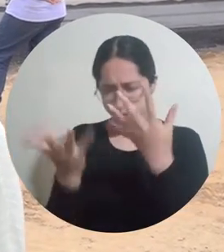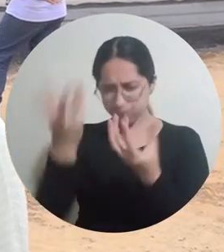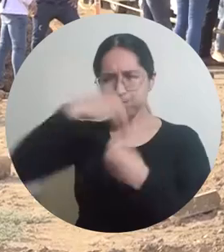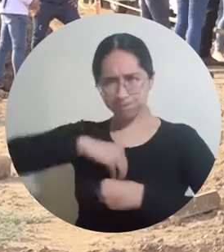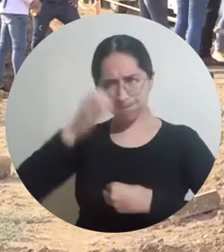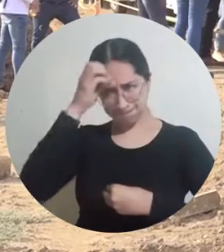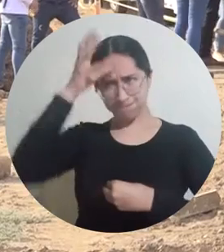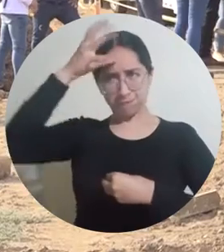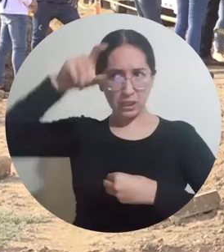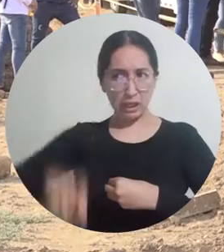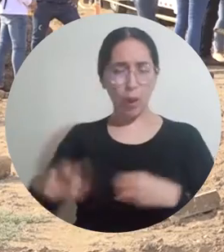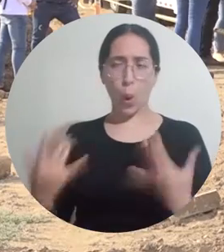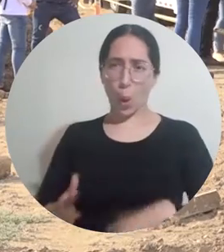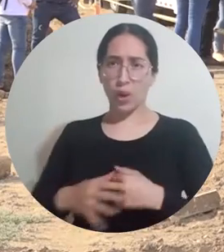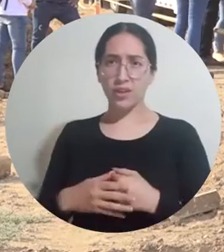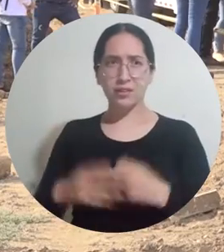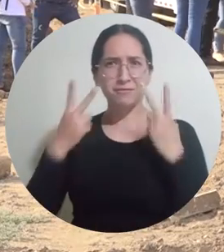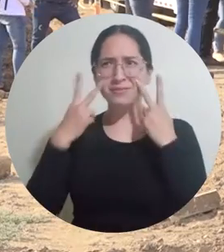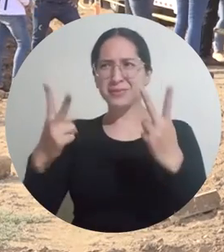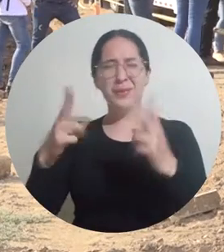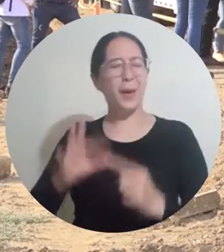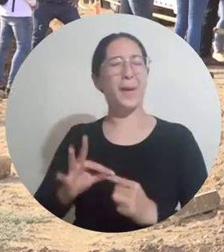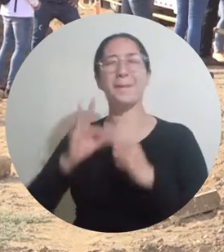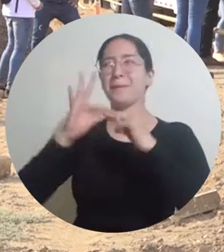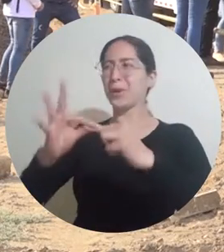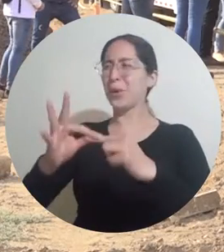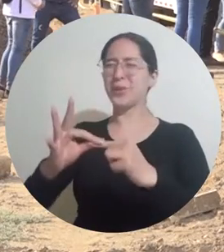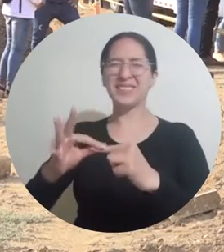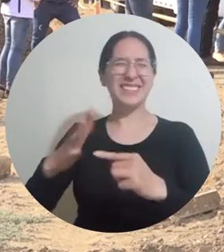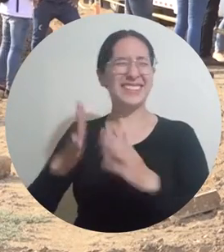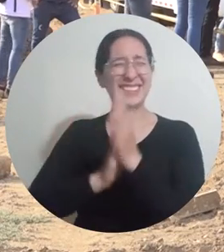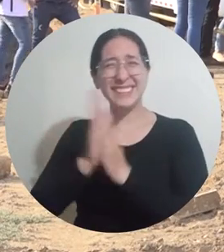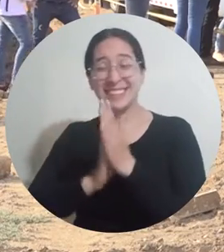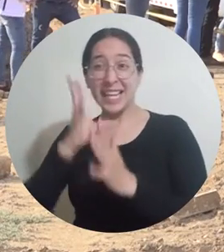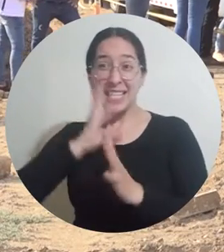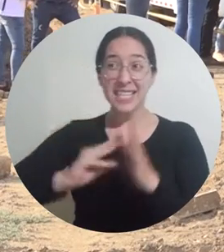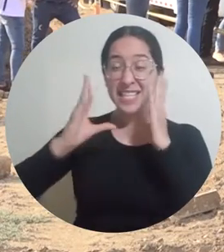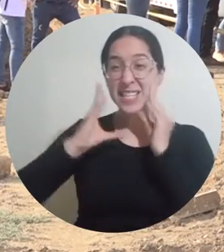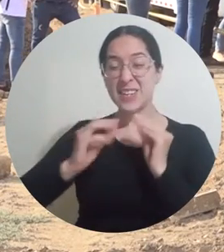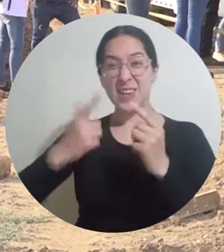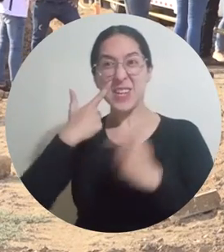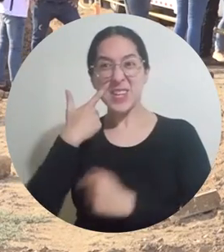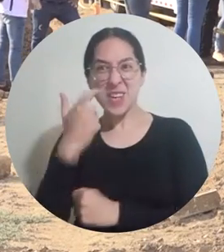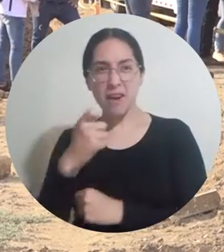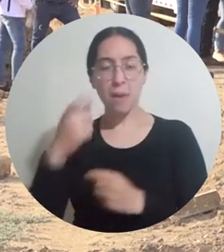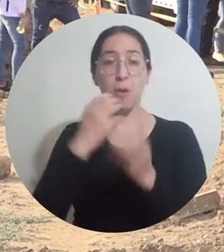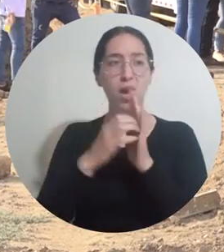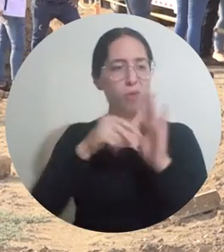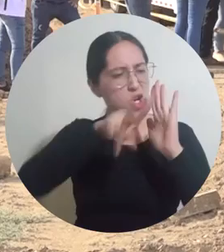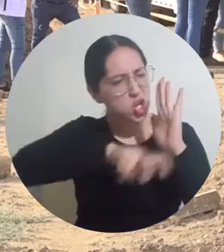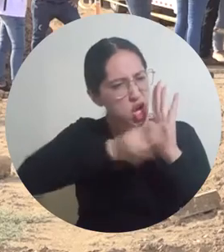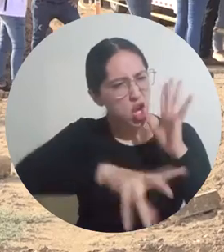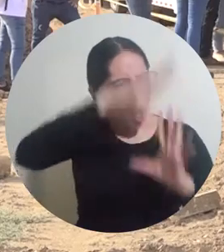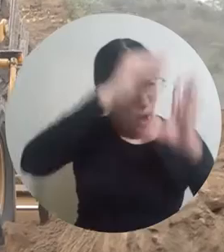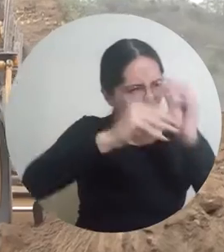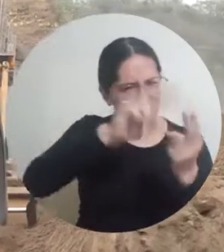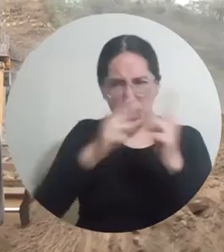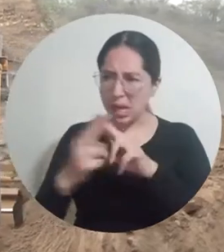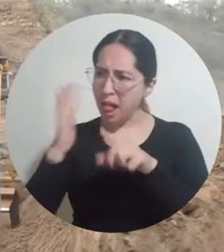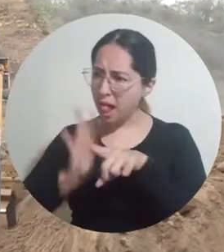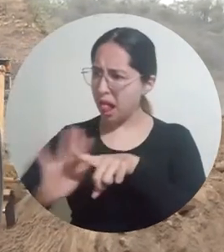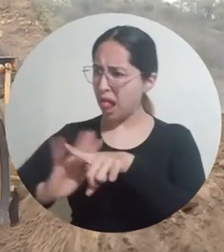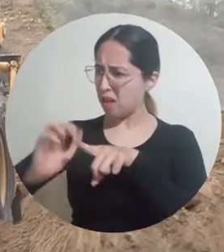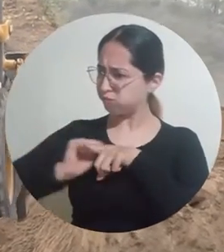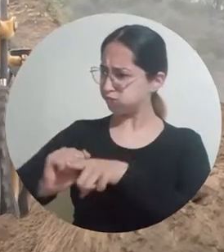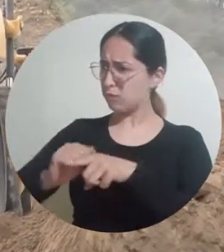que tú debes saber. Excepcional, me ha encantado esta experiencia. Ir de la teoría a la práctica y traernos a la obra nos